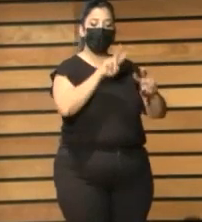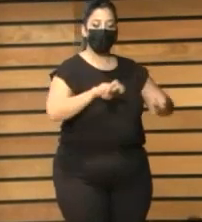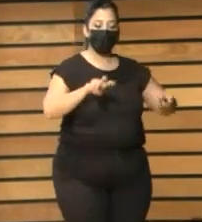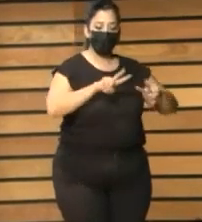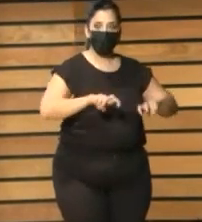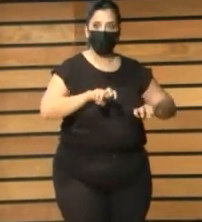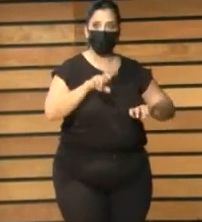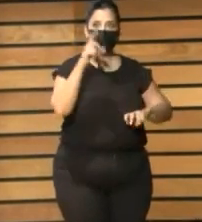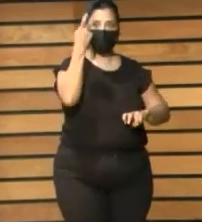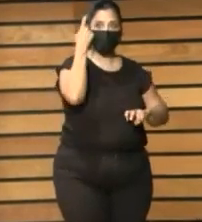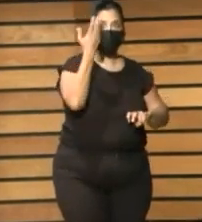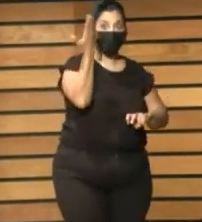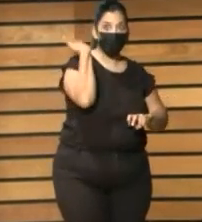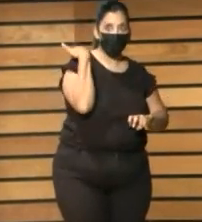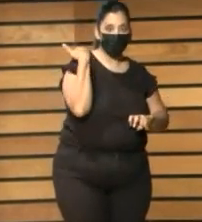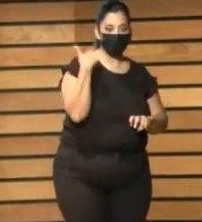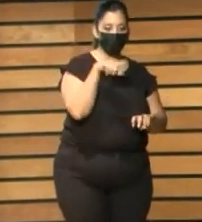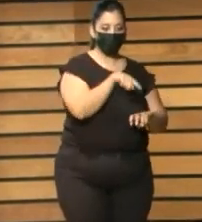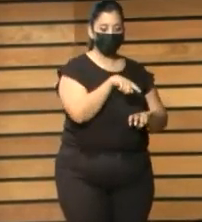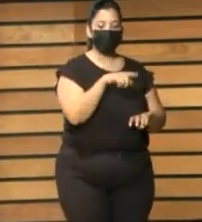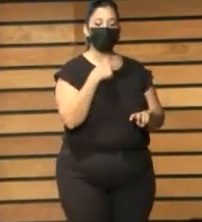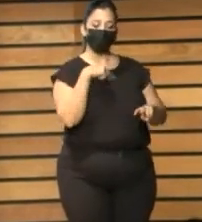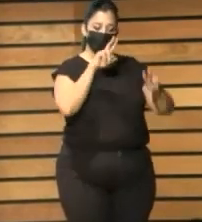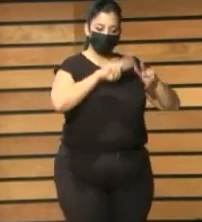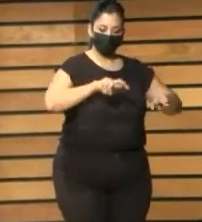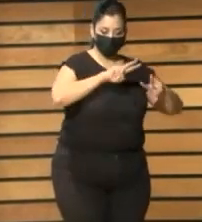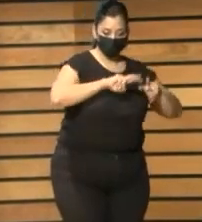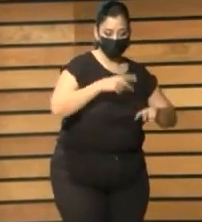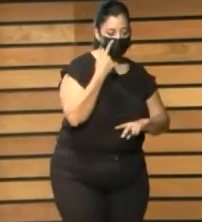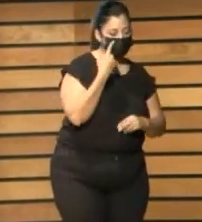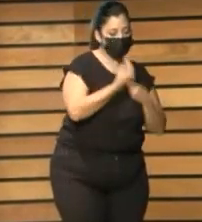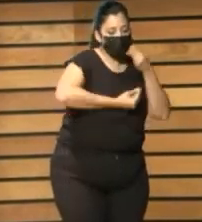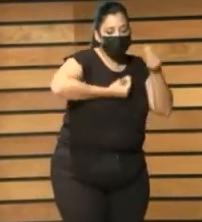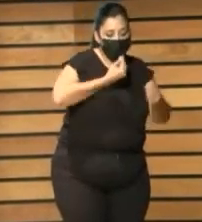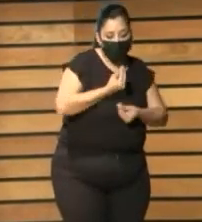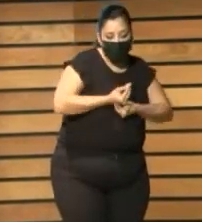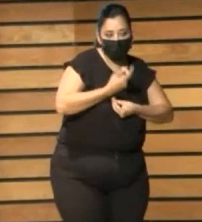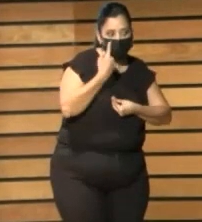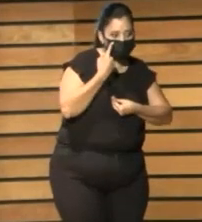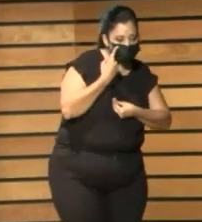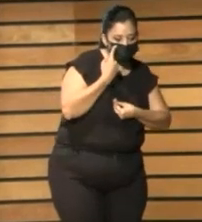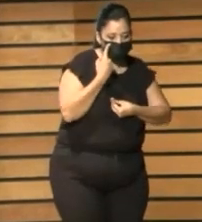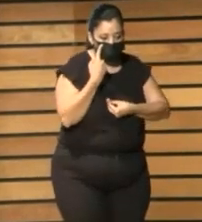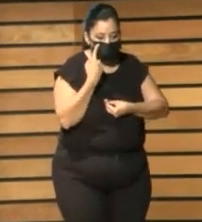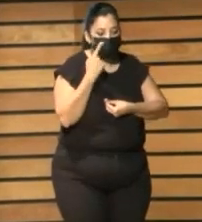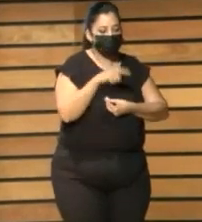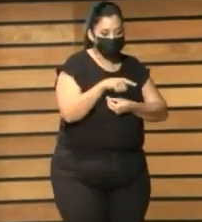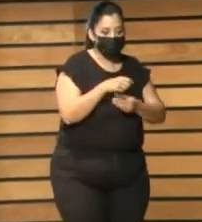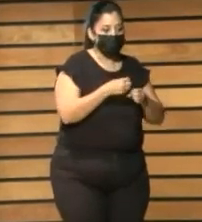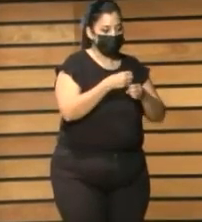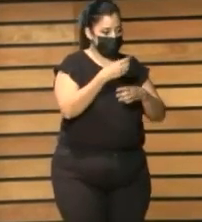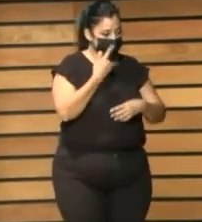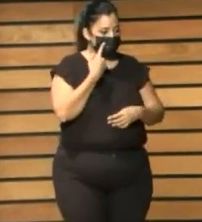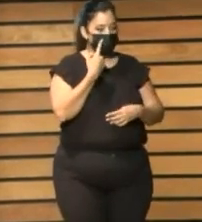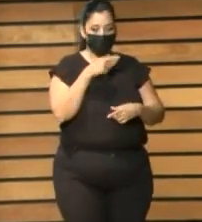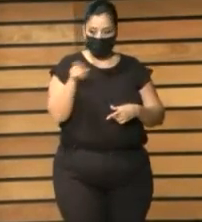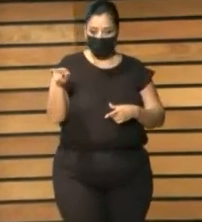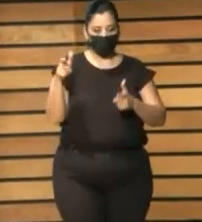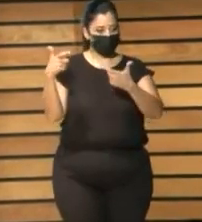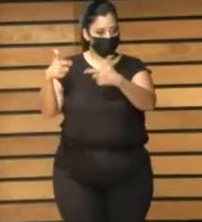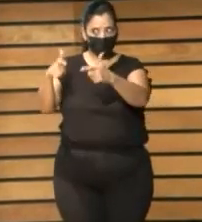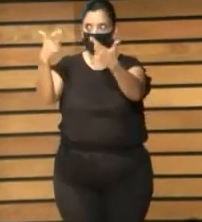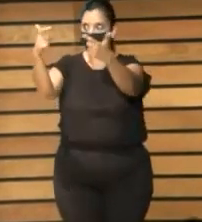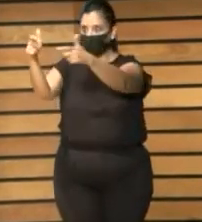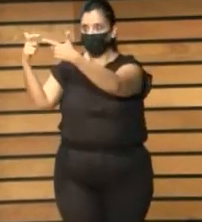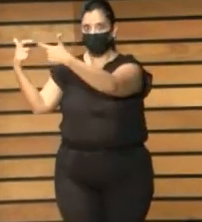y los proyectos colaborativos que entre todos ellos construyeron. Y fue fantástico